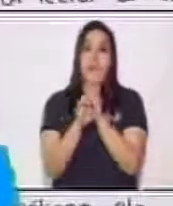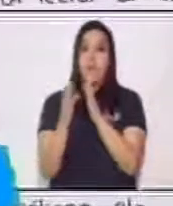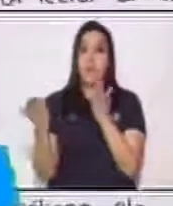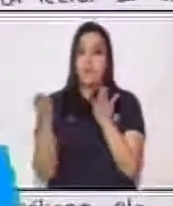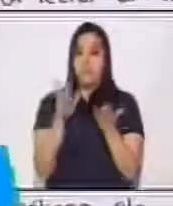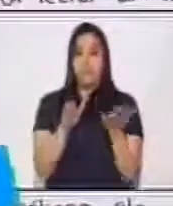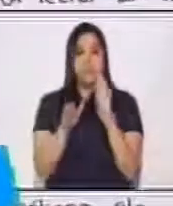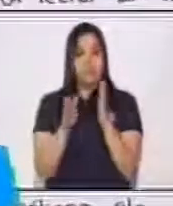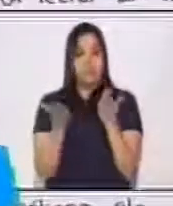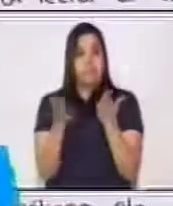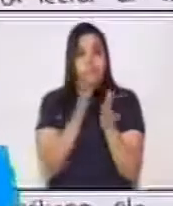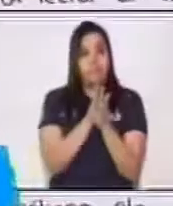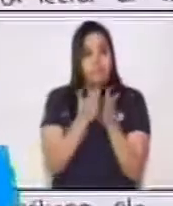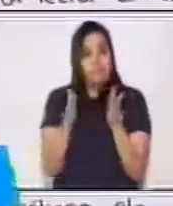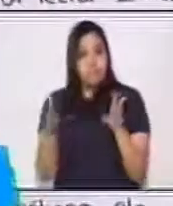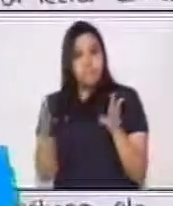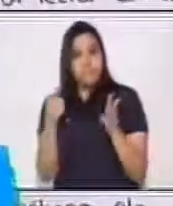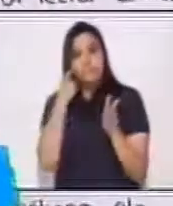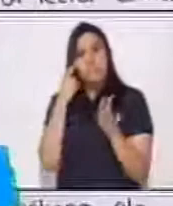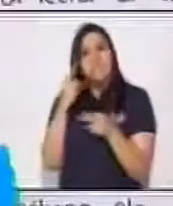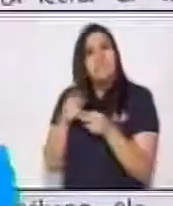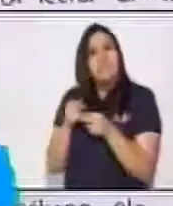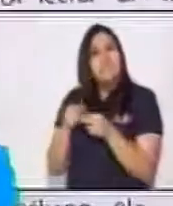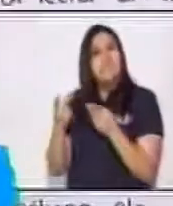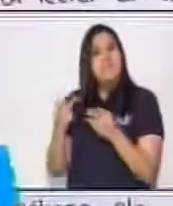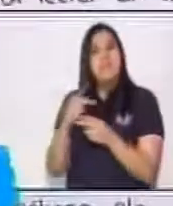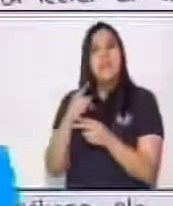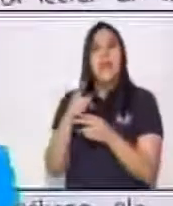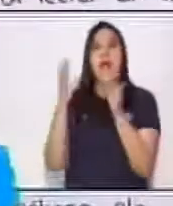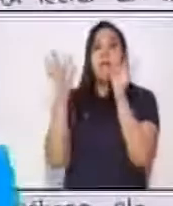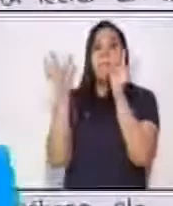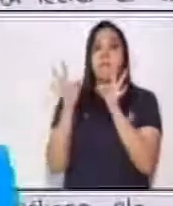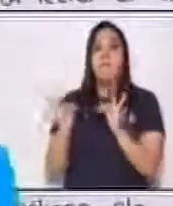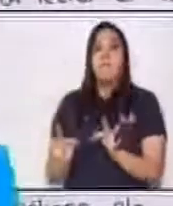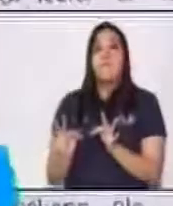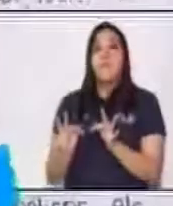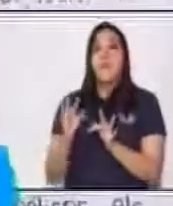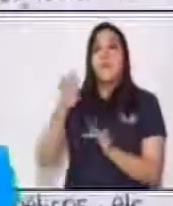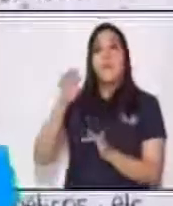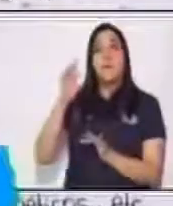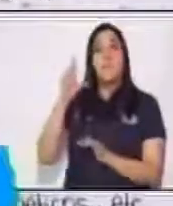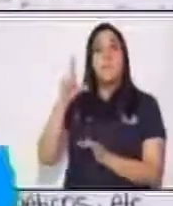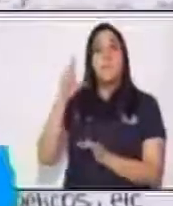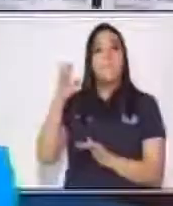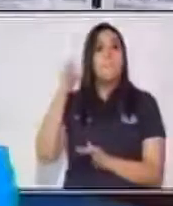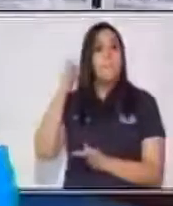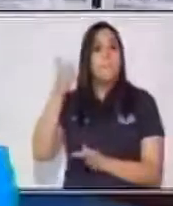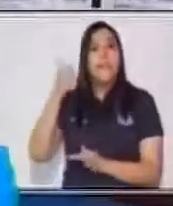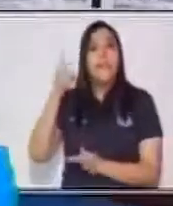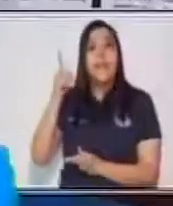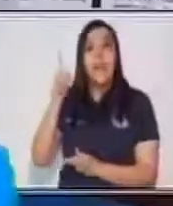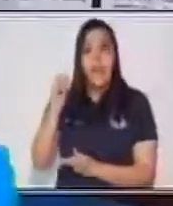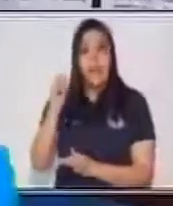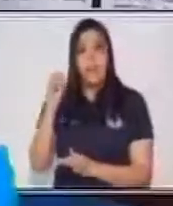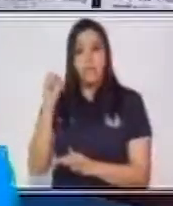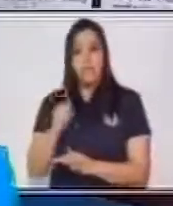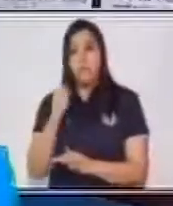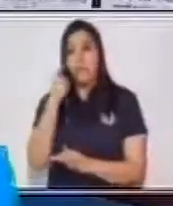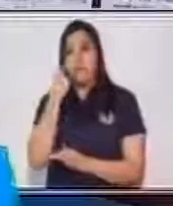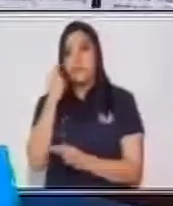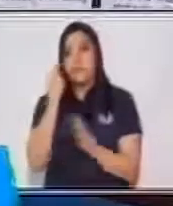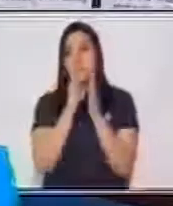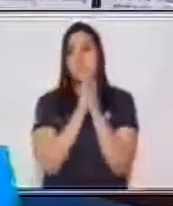es llamada forma envolvente o plegado envolvente, que es esta, es la que